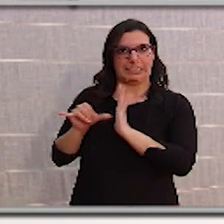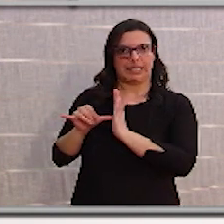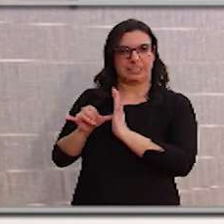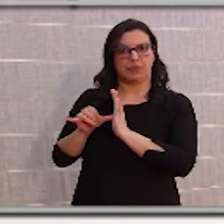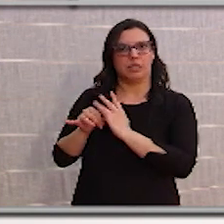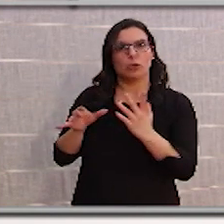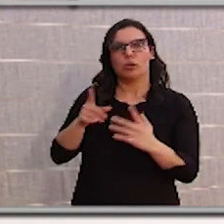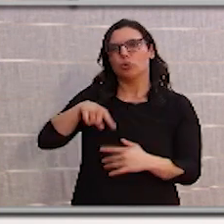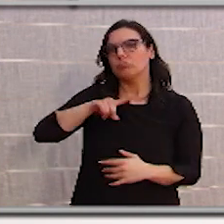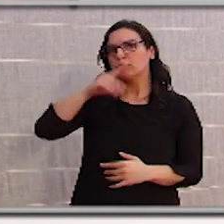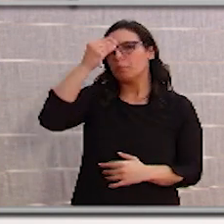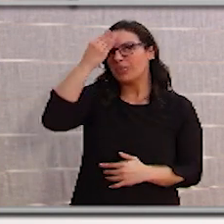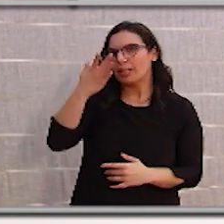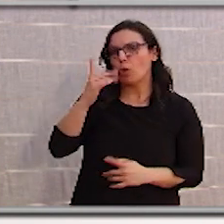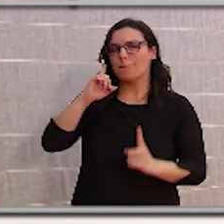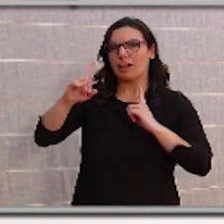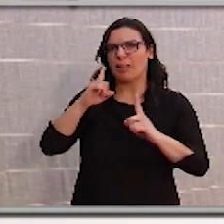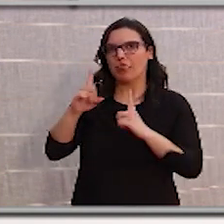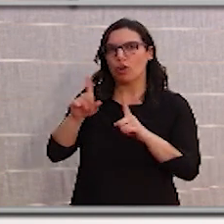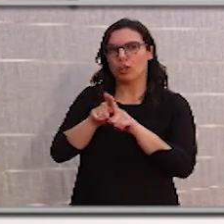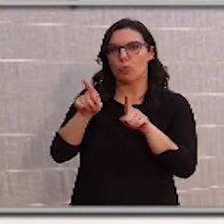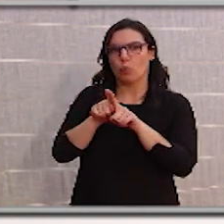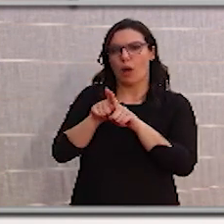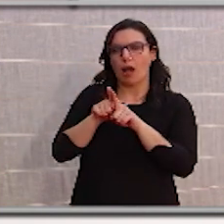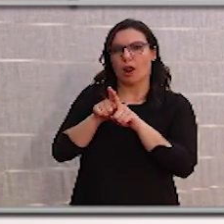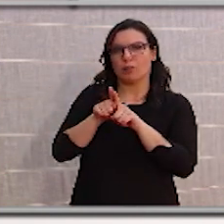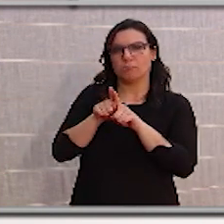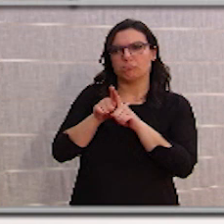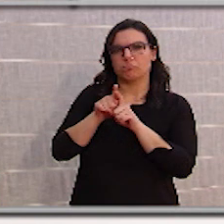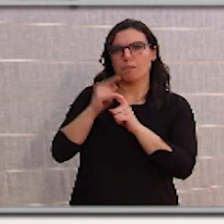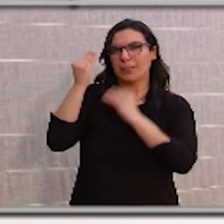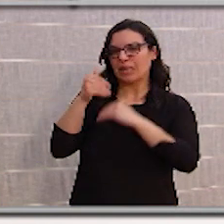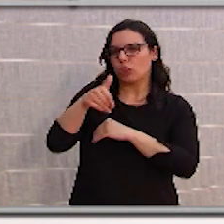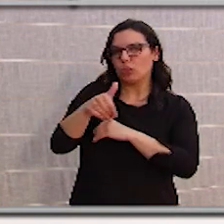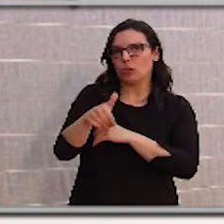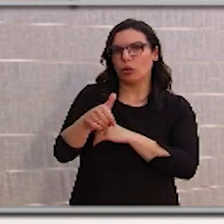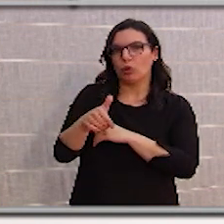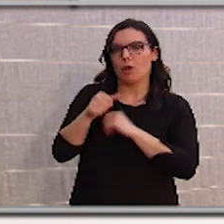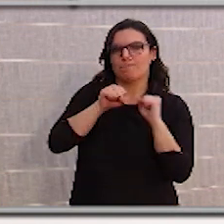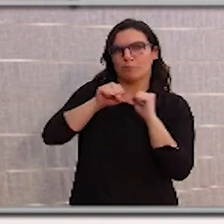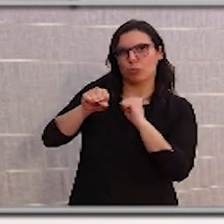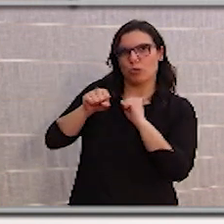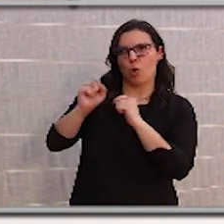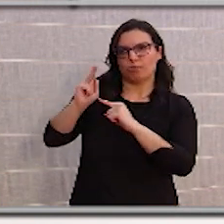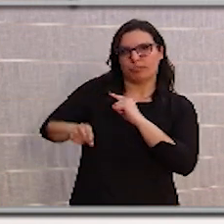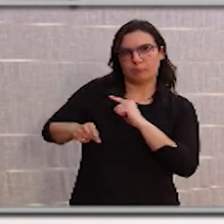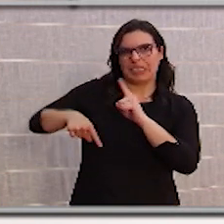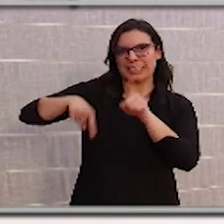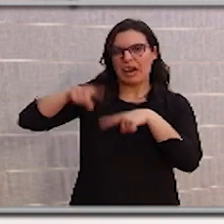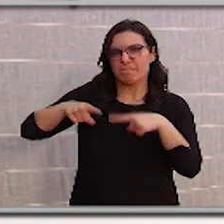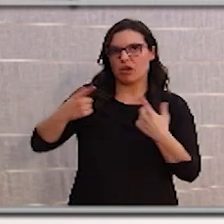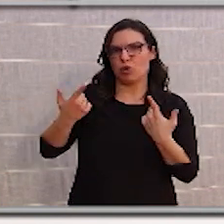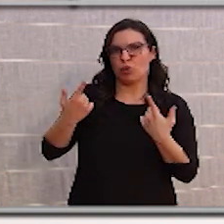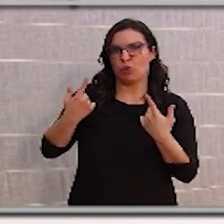si están pensando en alguna medida preventiva, más allá de las que nos han comentado en esa relación que hay diaria con Madrid, en tráfico,